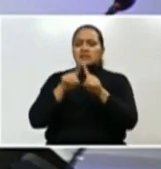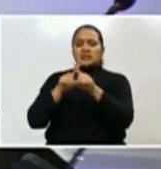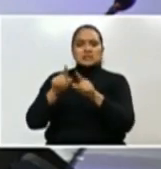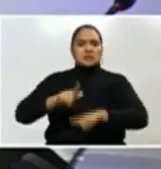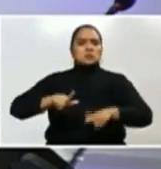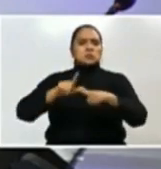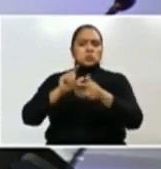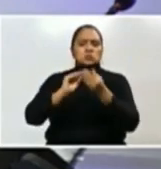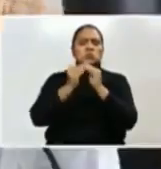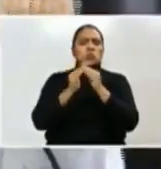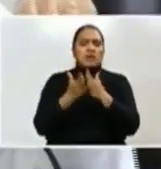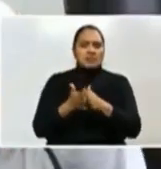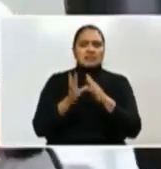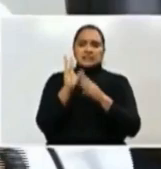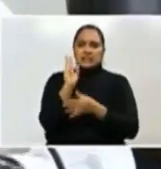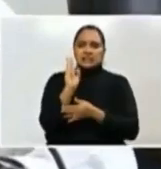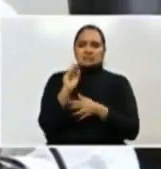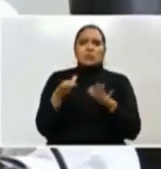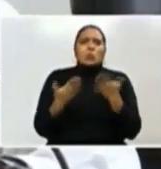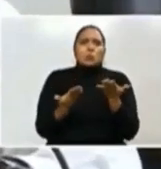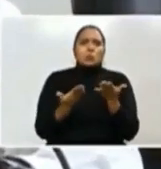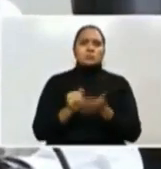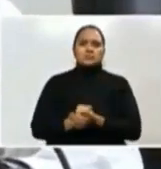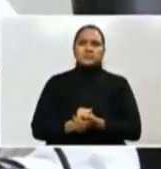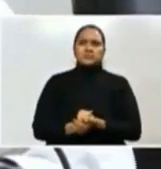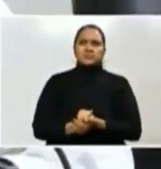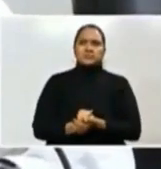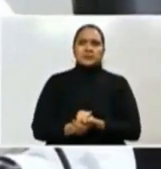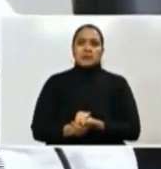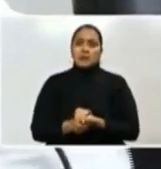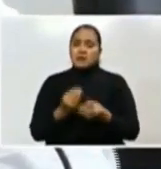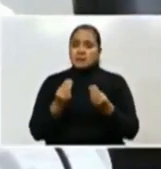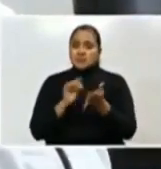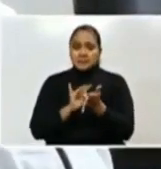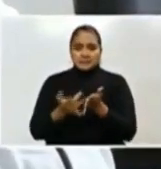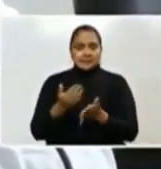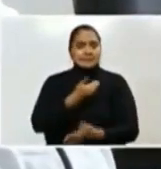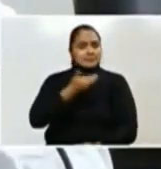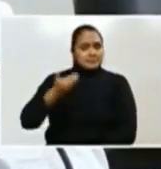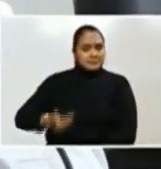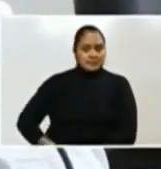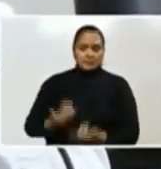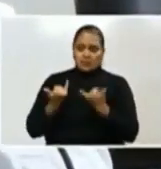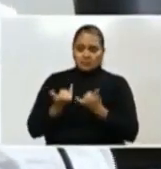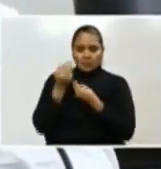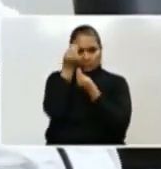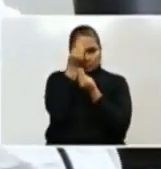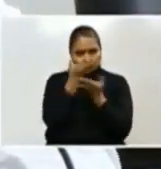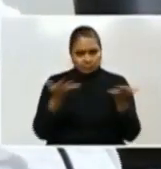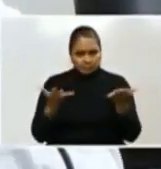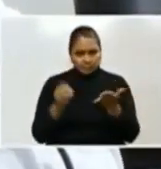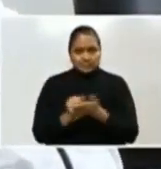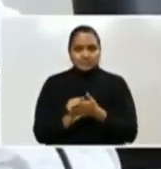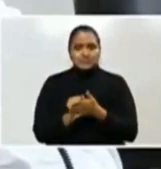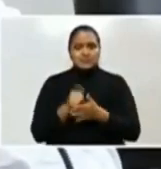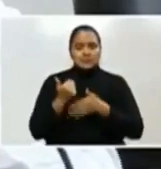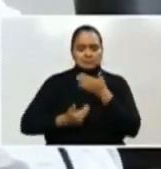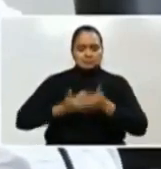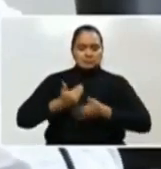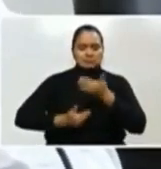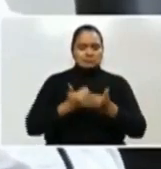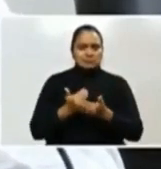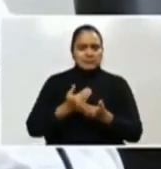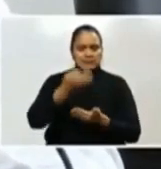que fueron las primeras? Muchas gracias, Presidente. Efectivamente, estamos en condición de poder informarle de que el proceso de